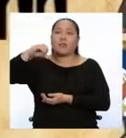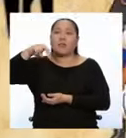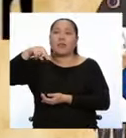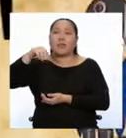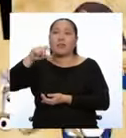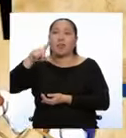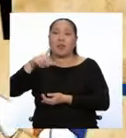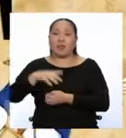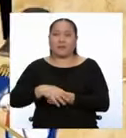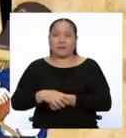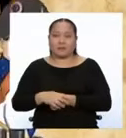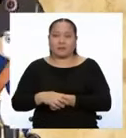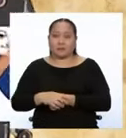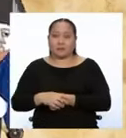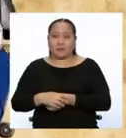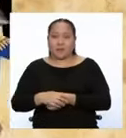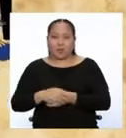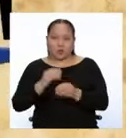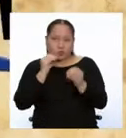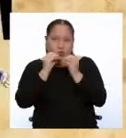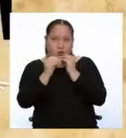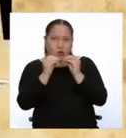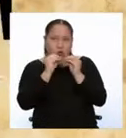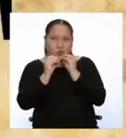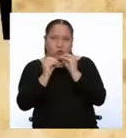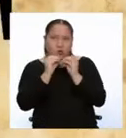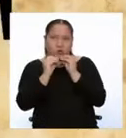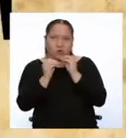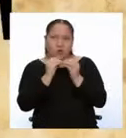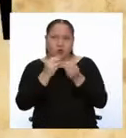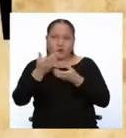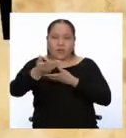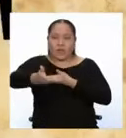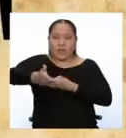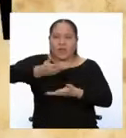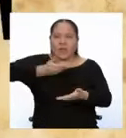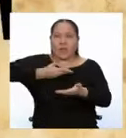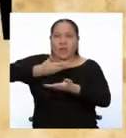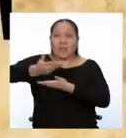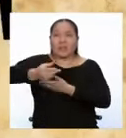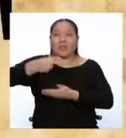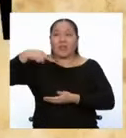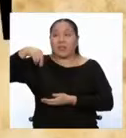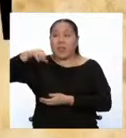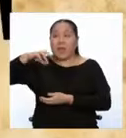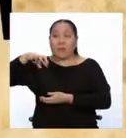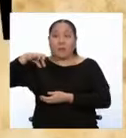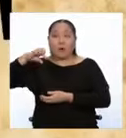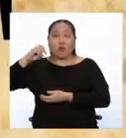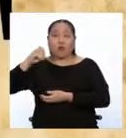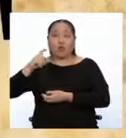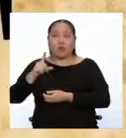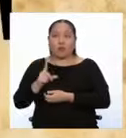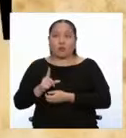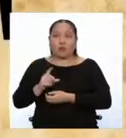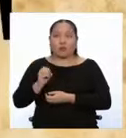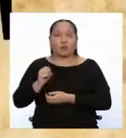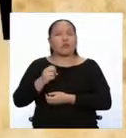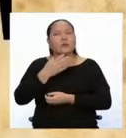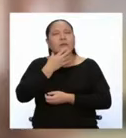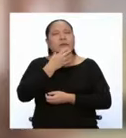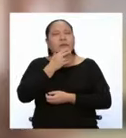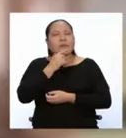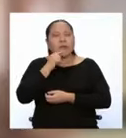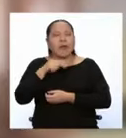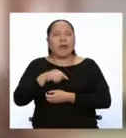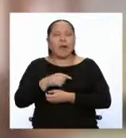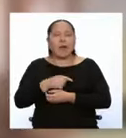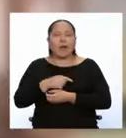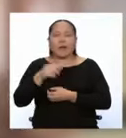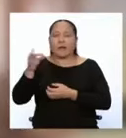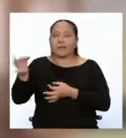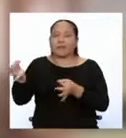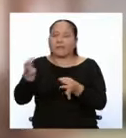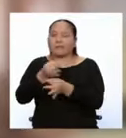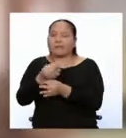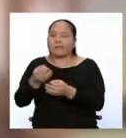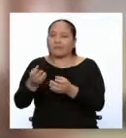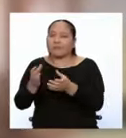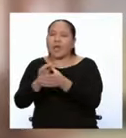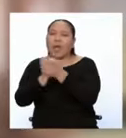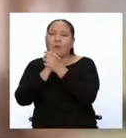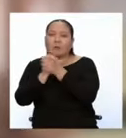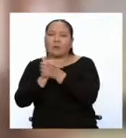Normalización de las relaciones con la iglesia. Napoleón quería que su gobierno y la iglesia se reconcilien. Por eso, en